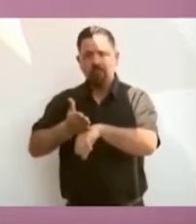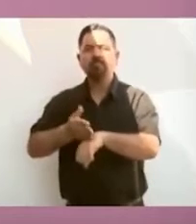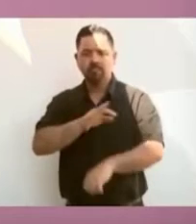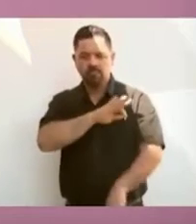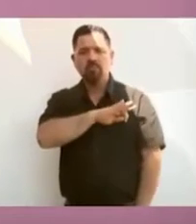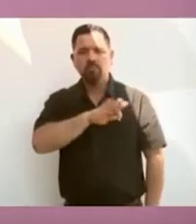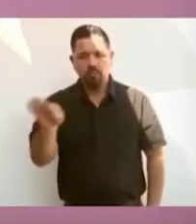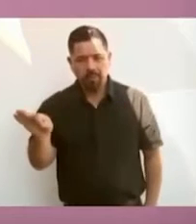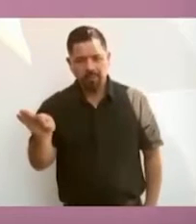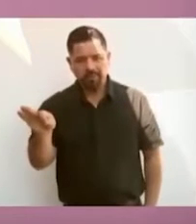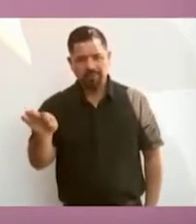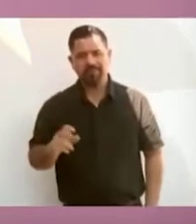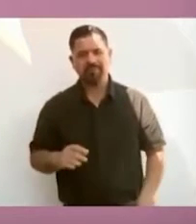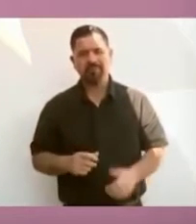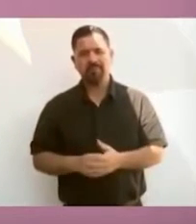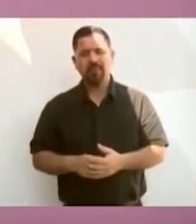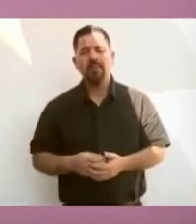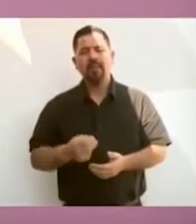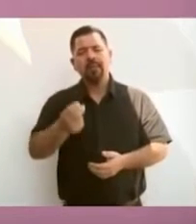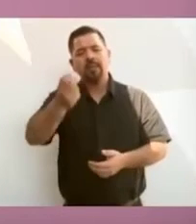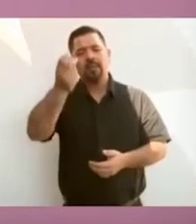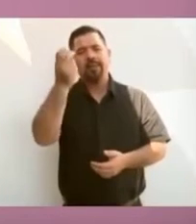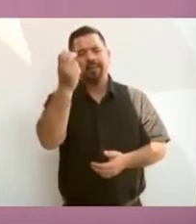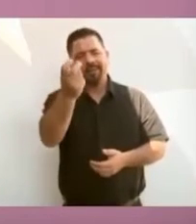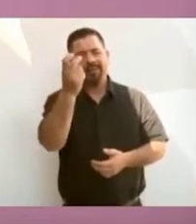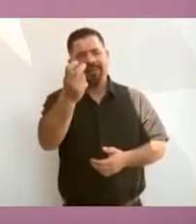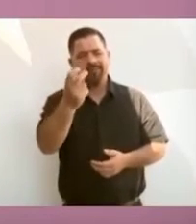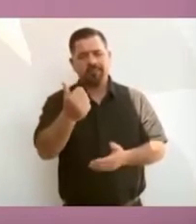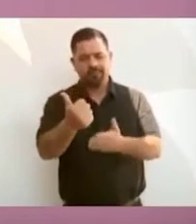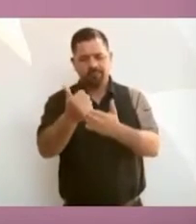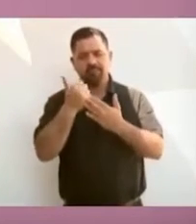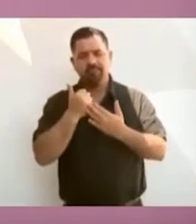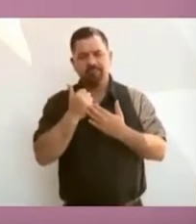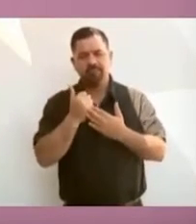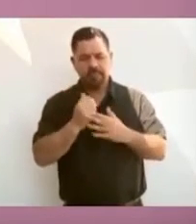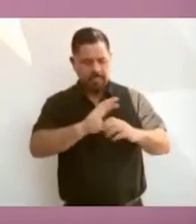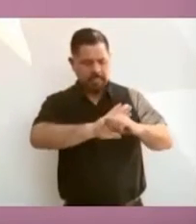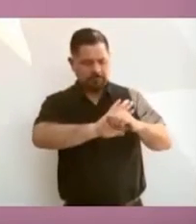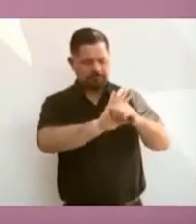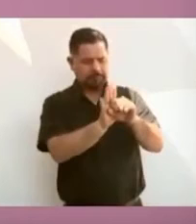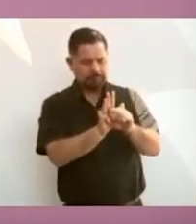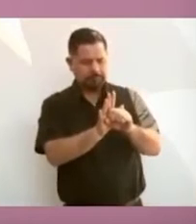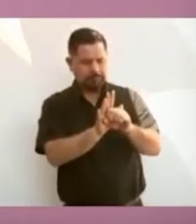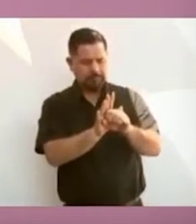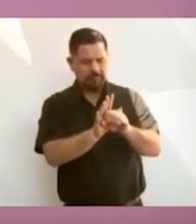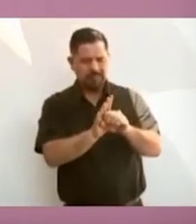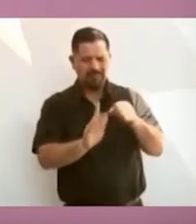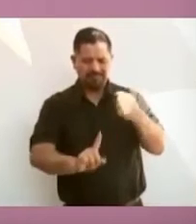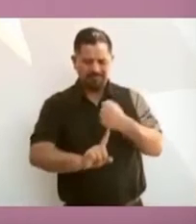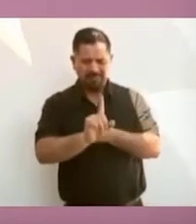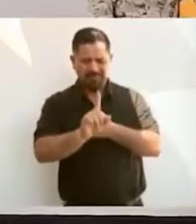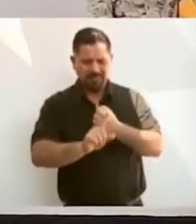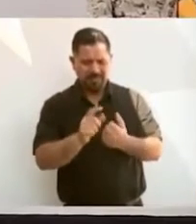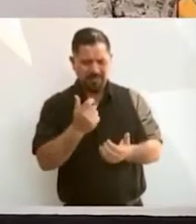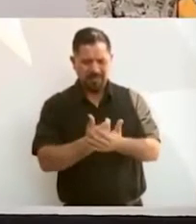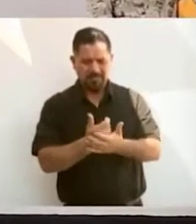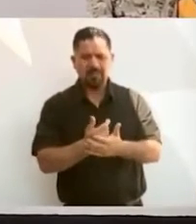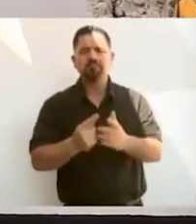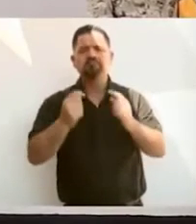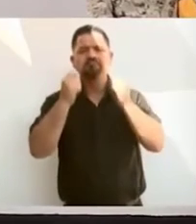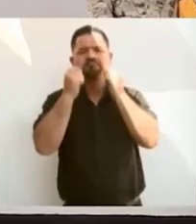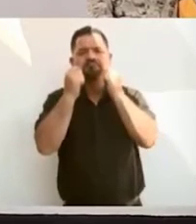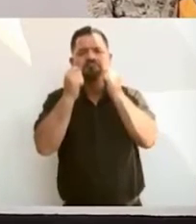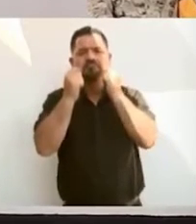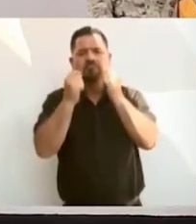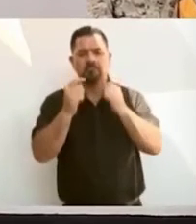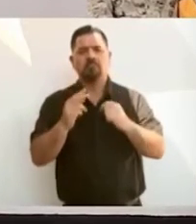Y esto nos ha permitido, a pesar de la pandemia y de la crisis económica, conservar finanzas